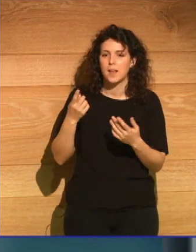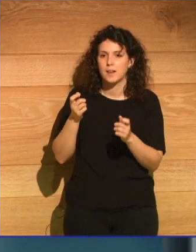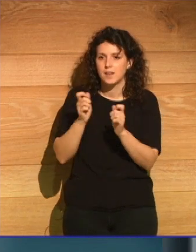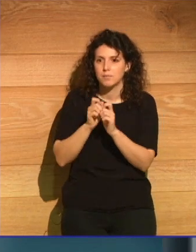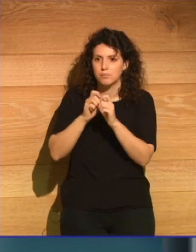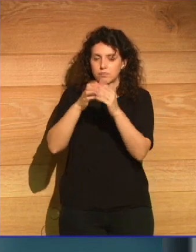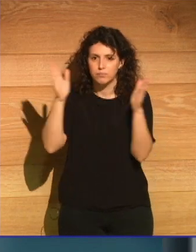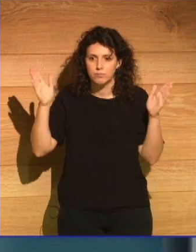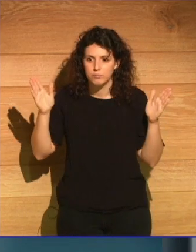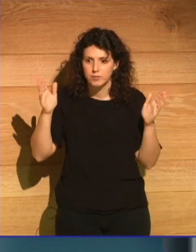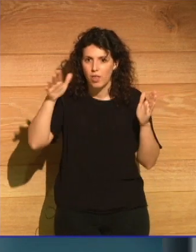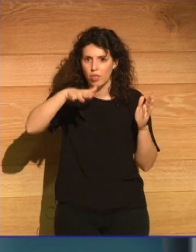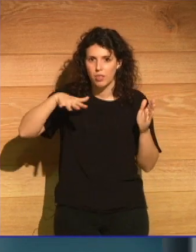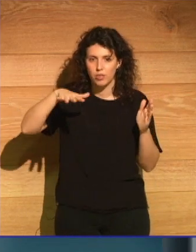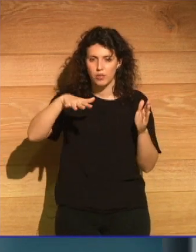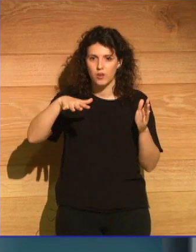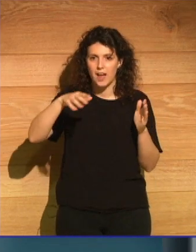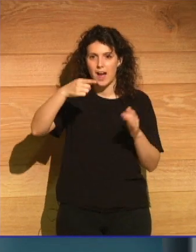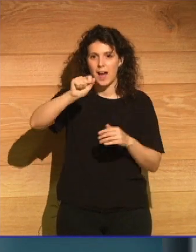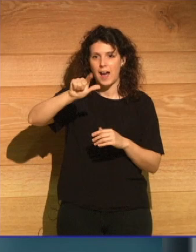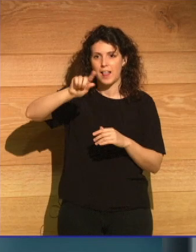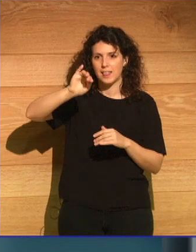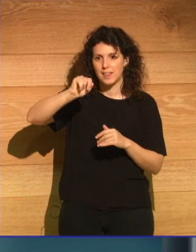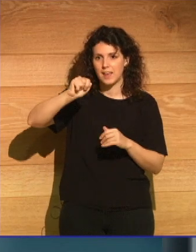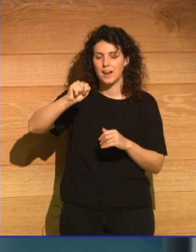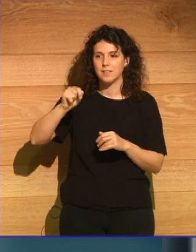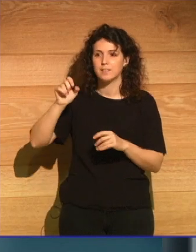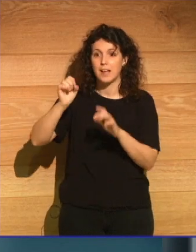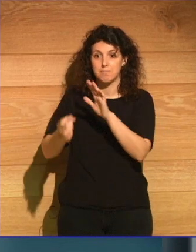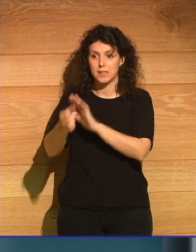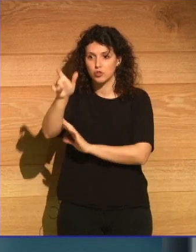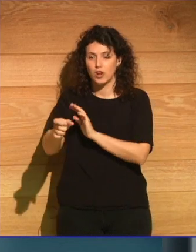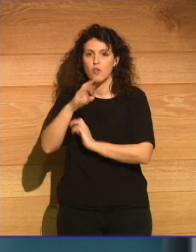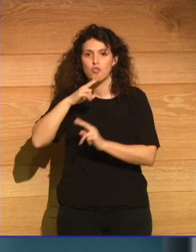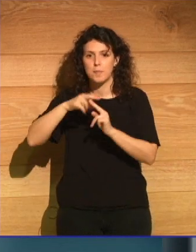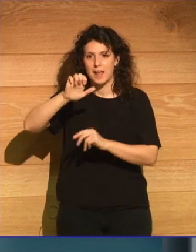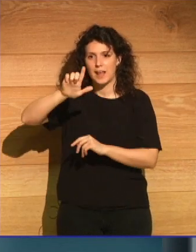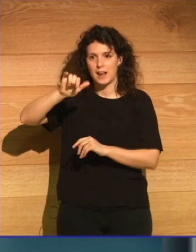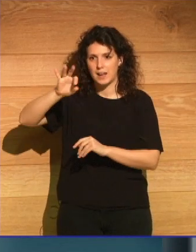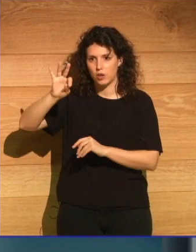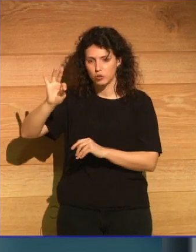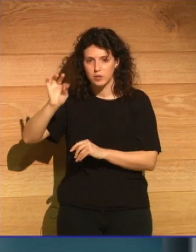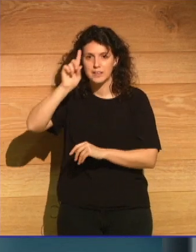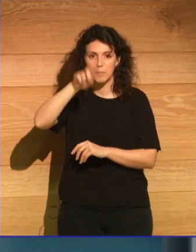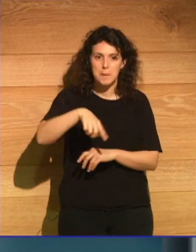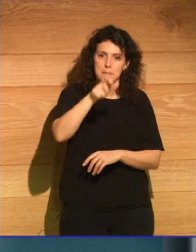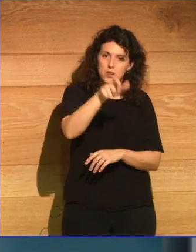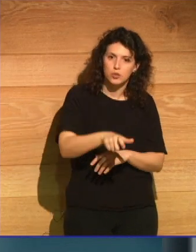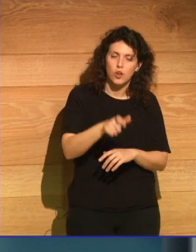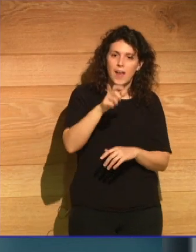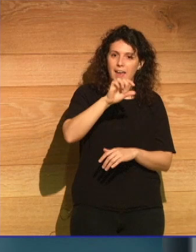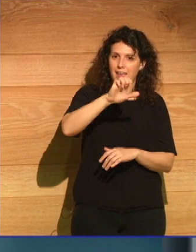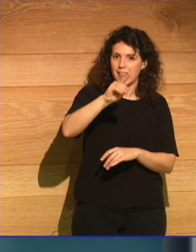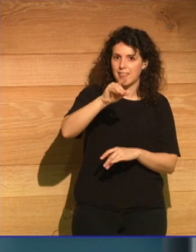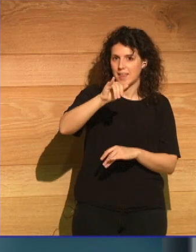espectro en la tierra baldía de T.S. Eliot, acompañamos a Edipo Ciego o